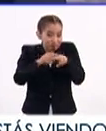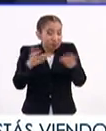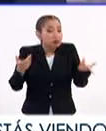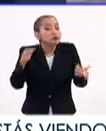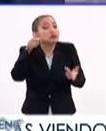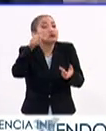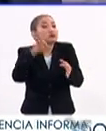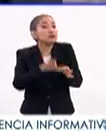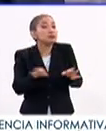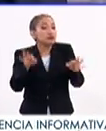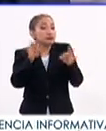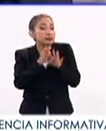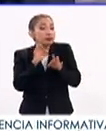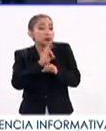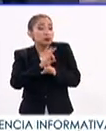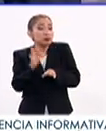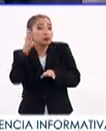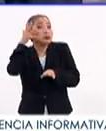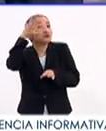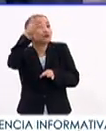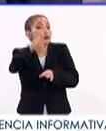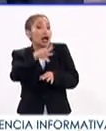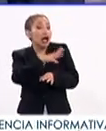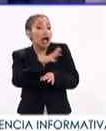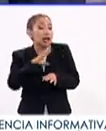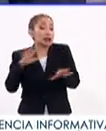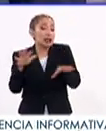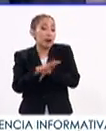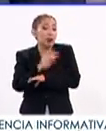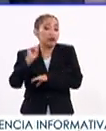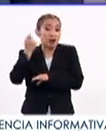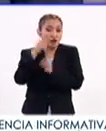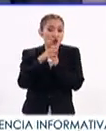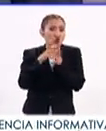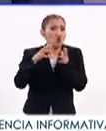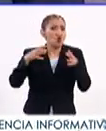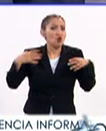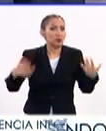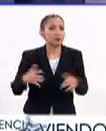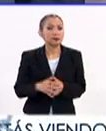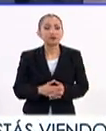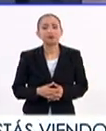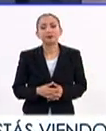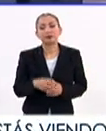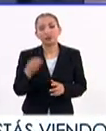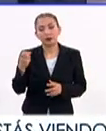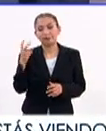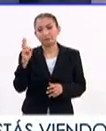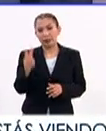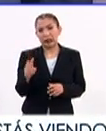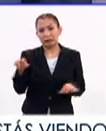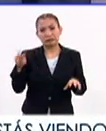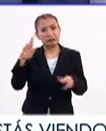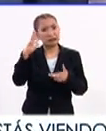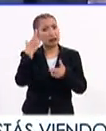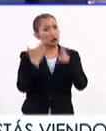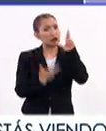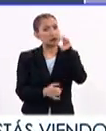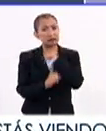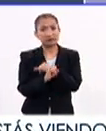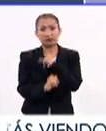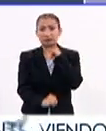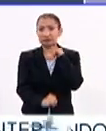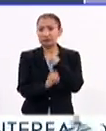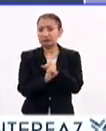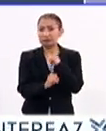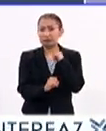importancias y qué posibles implicaciones tiene un cambio tecnológico de esta envergadura. Esta es sin duda una revolución, la revolución digital.